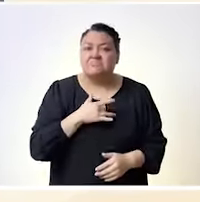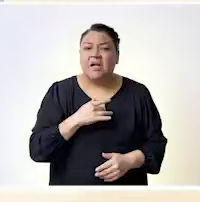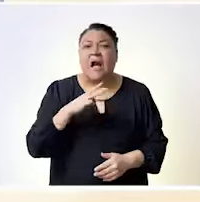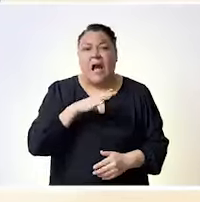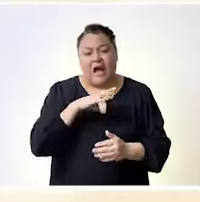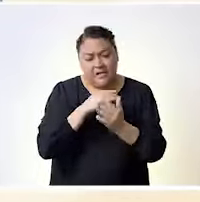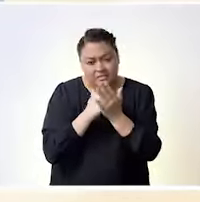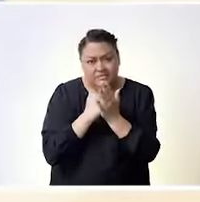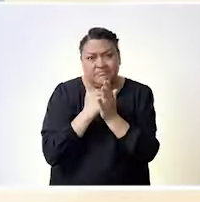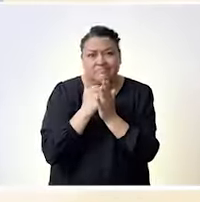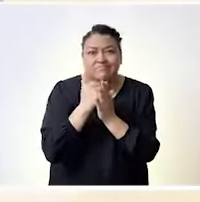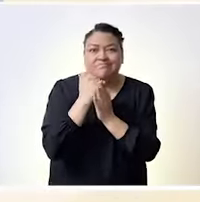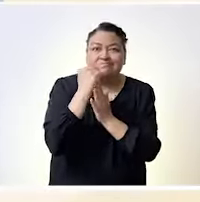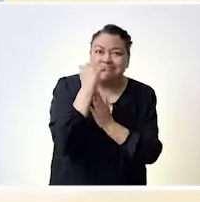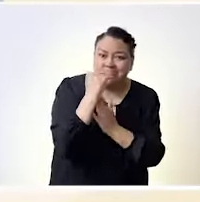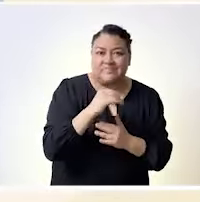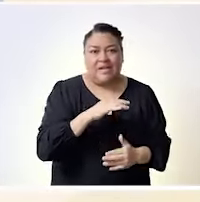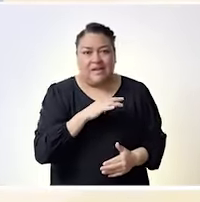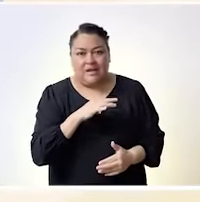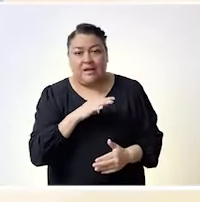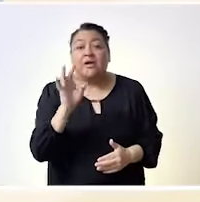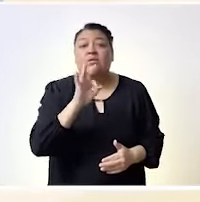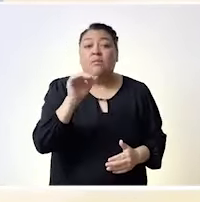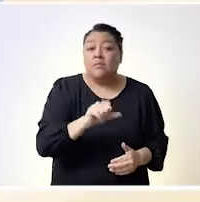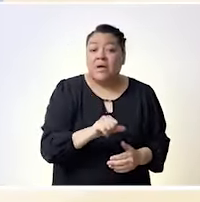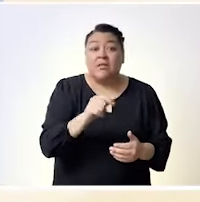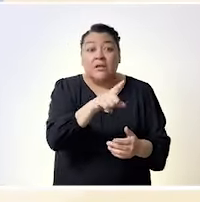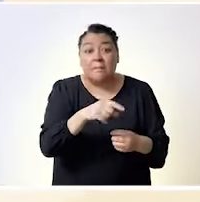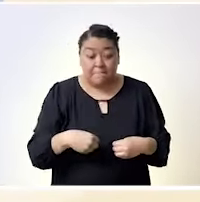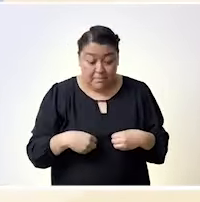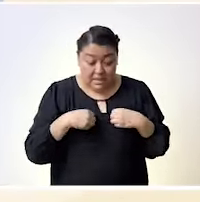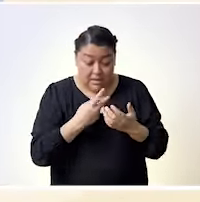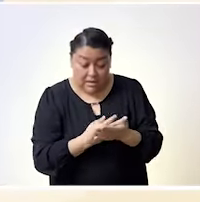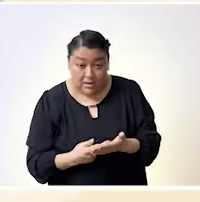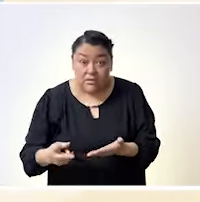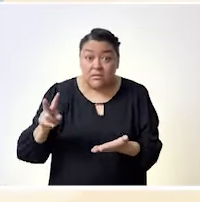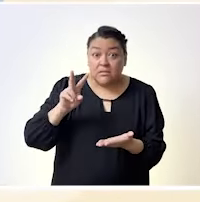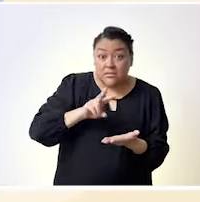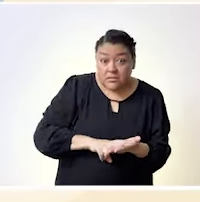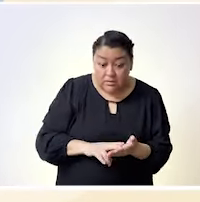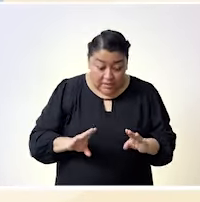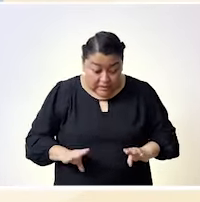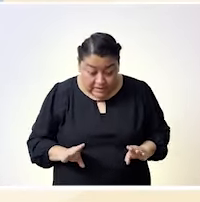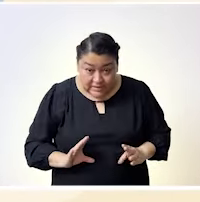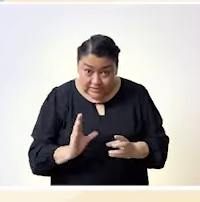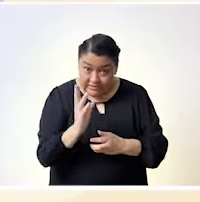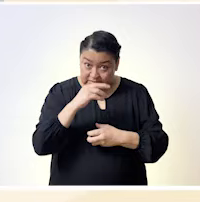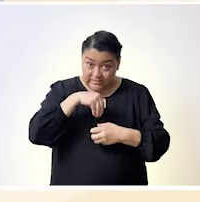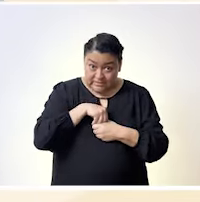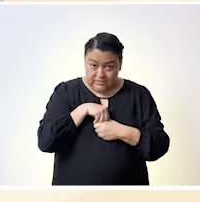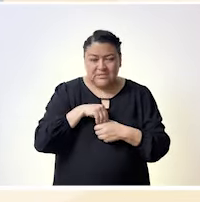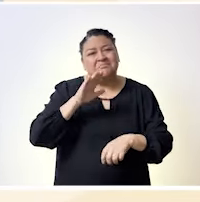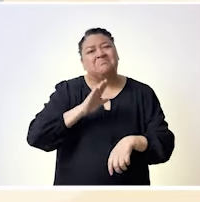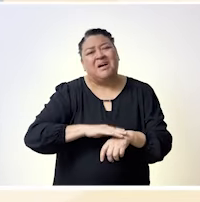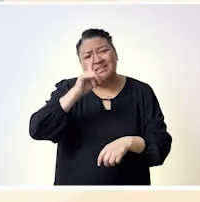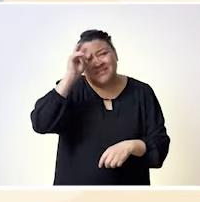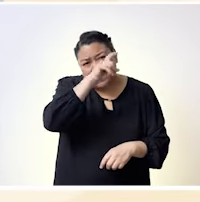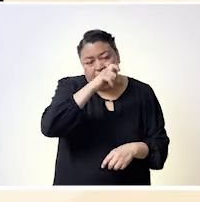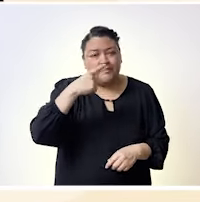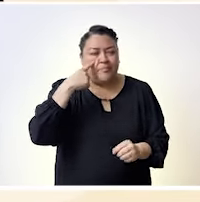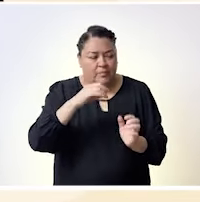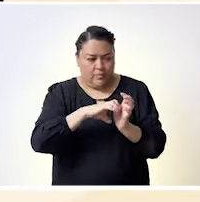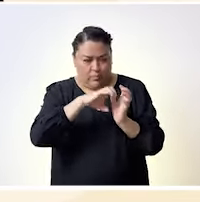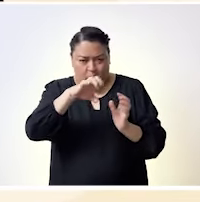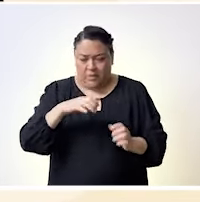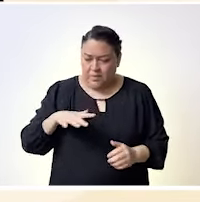considerablemente cuando se adicionan o se añaden otras condiciones de vida o características particulares. Por ejemplo, para